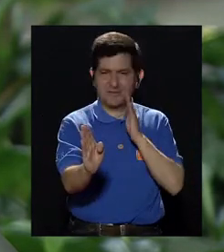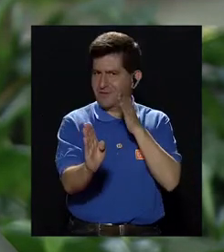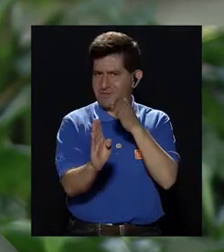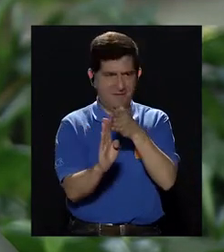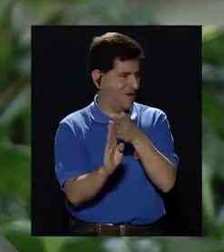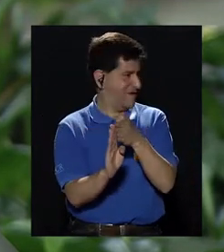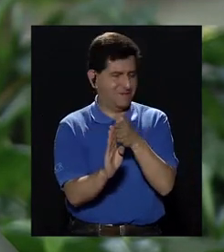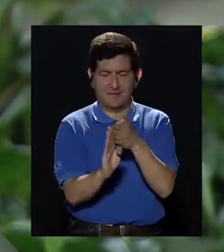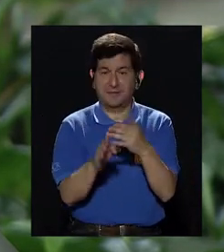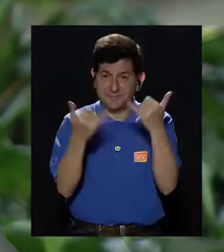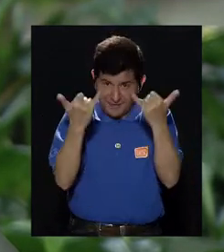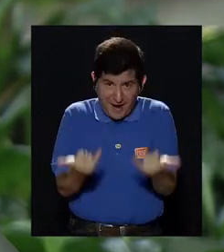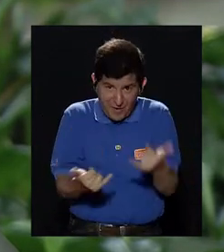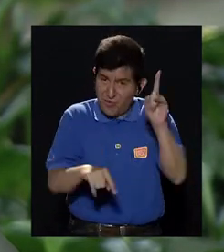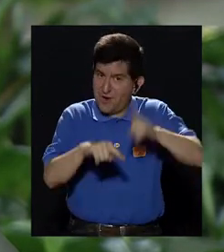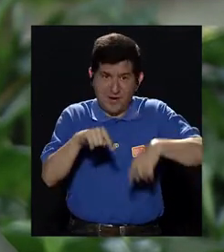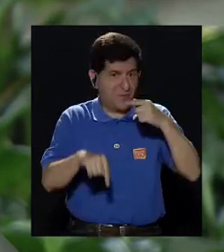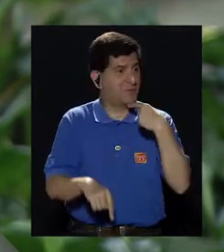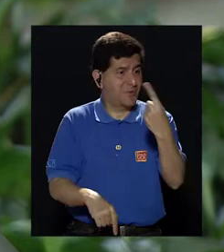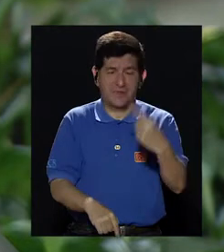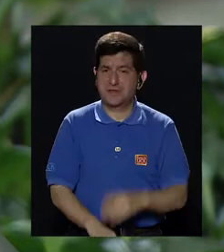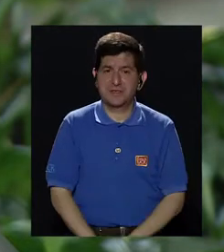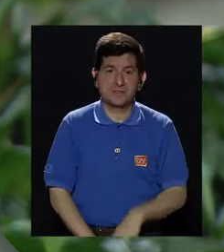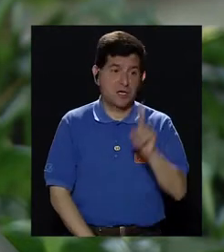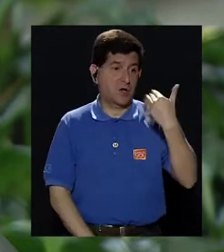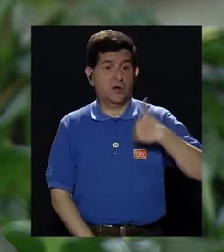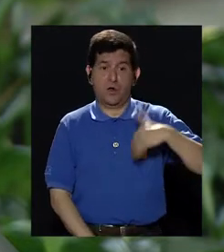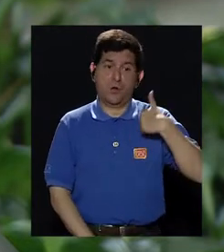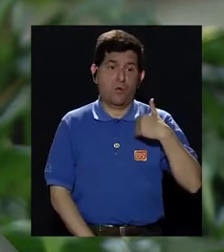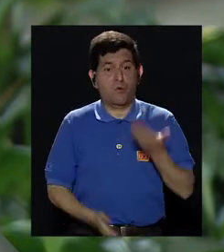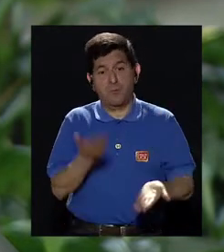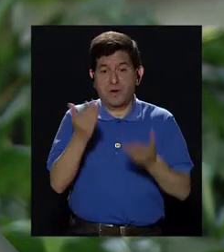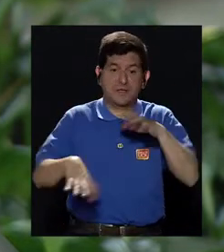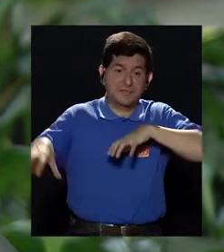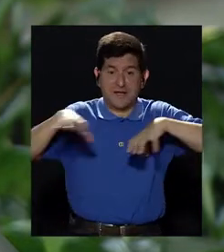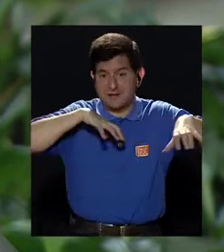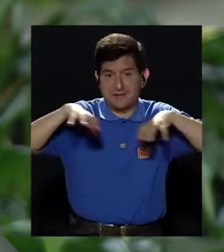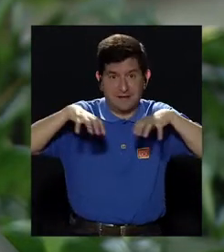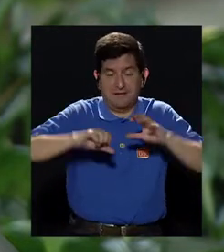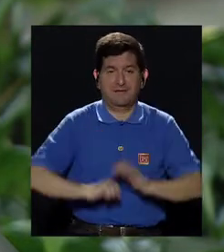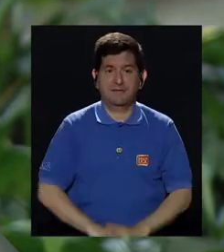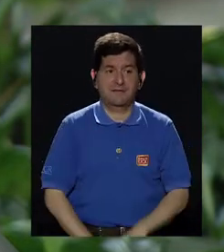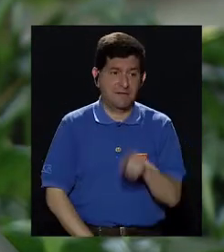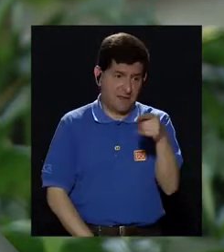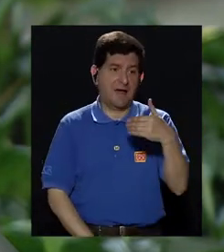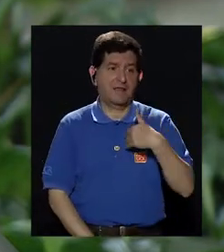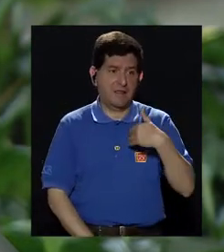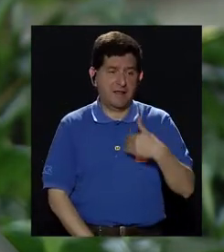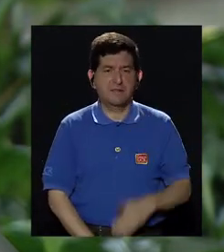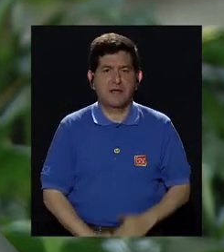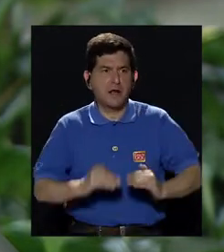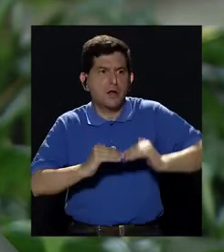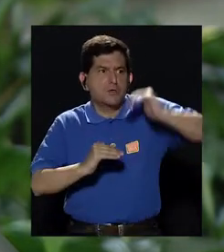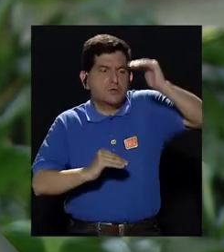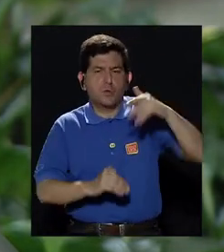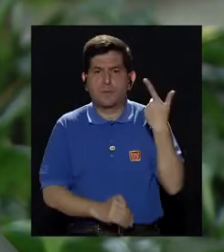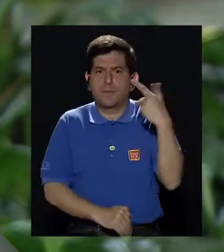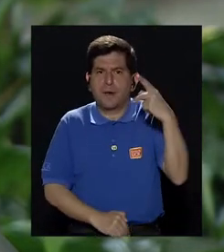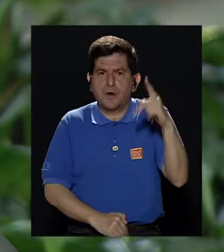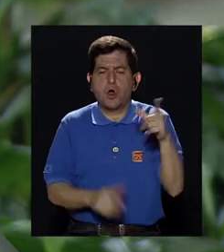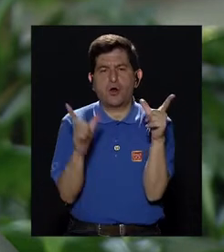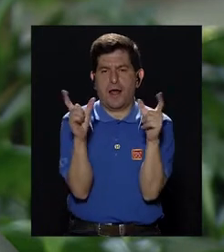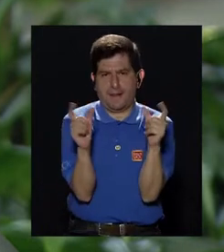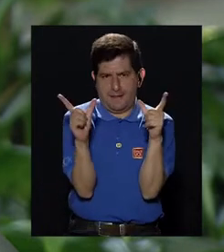directa, por lo cual en este momento no podemos decir que algún hombre por alguna actividad realmente va a tener un mayor riesgo de